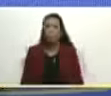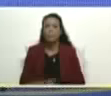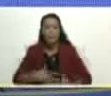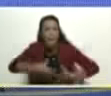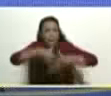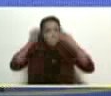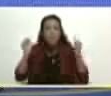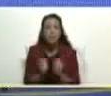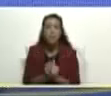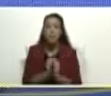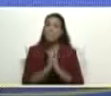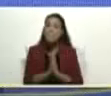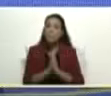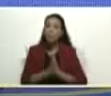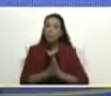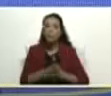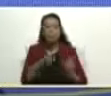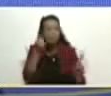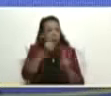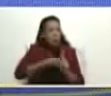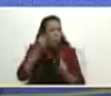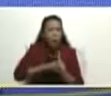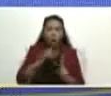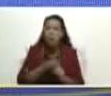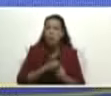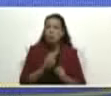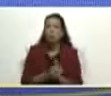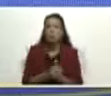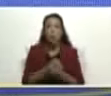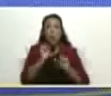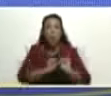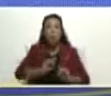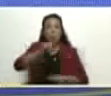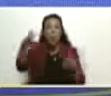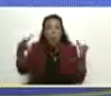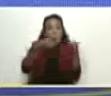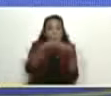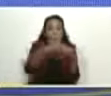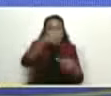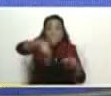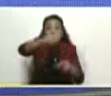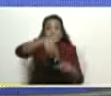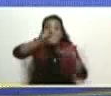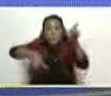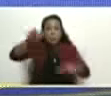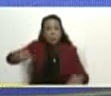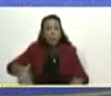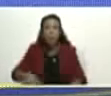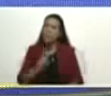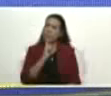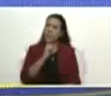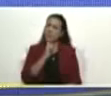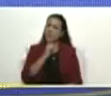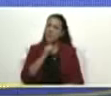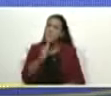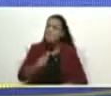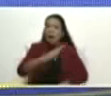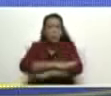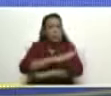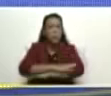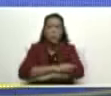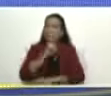batalla, en combate permanente, contra ese burocratismo criminal, contra el funcionario